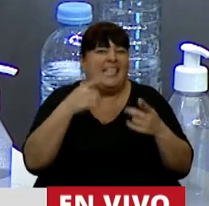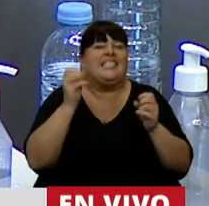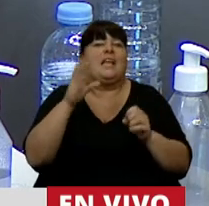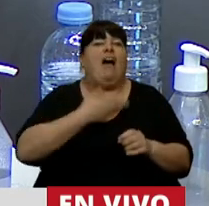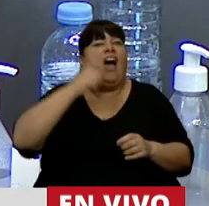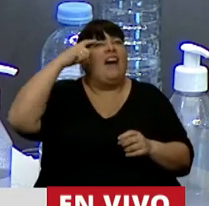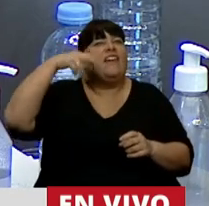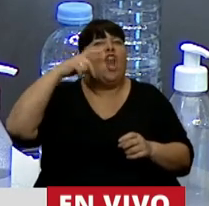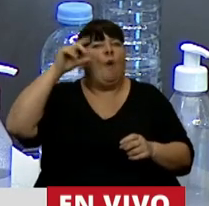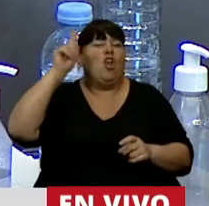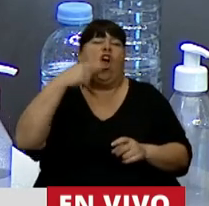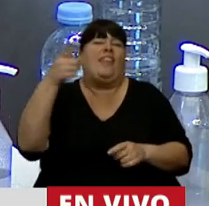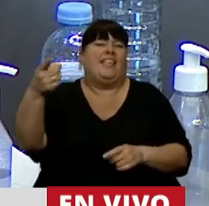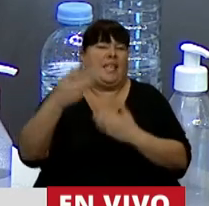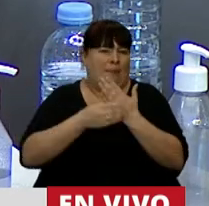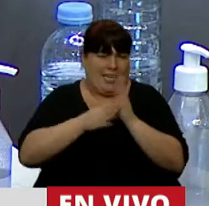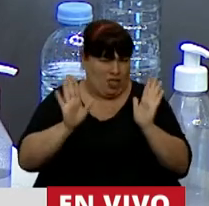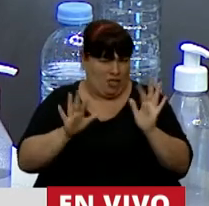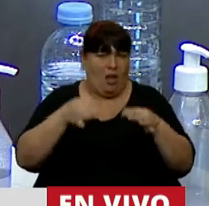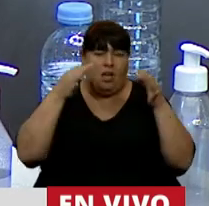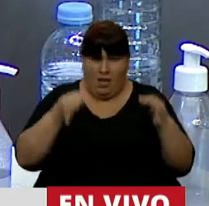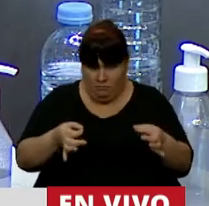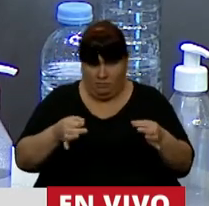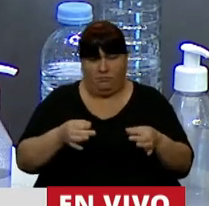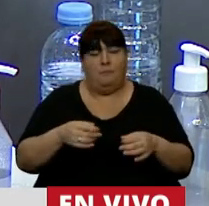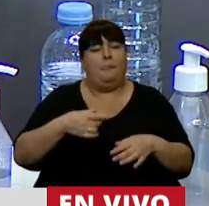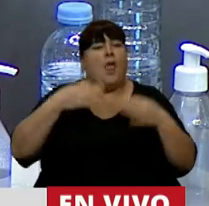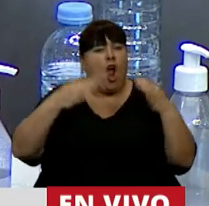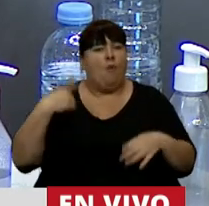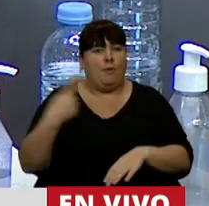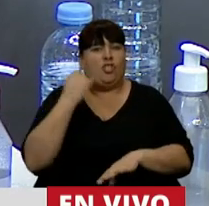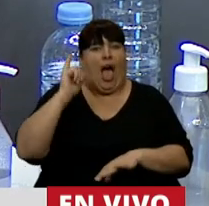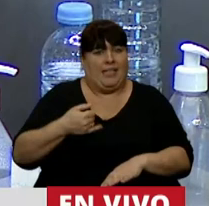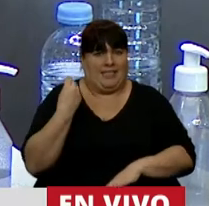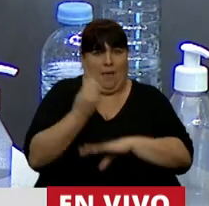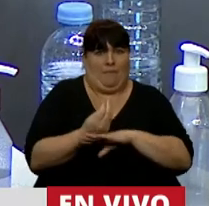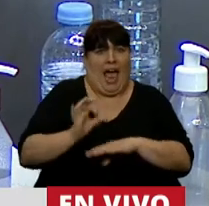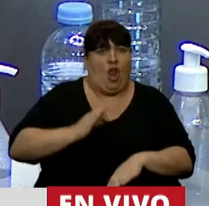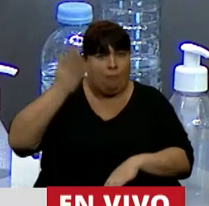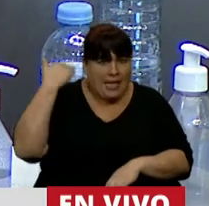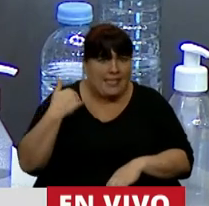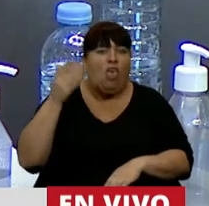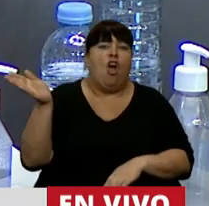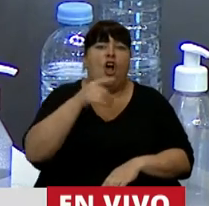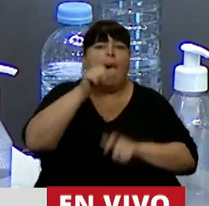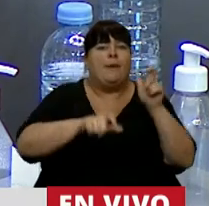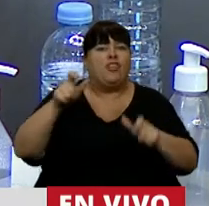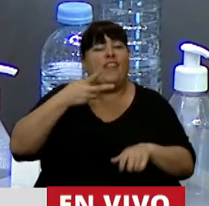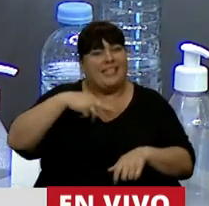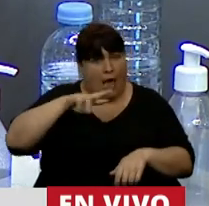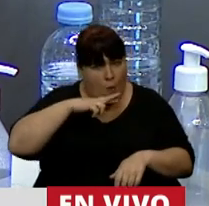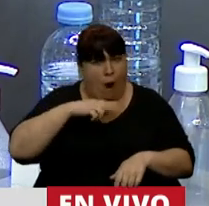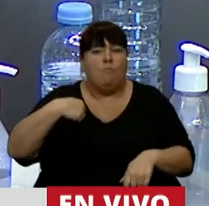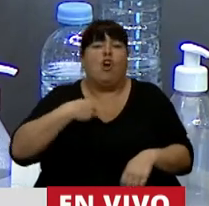fenómenos, pero no los que habla el Ministro. En definitiva, Presidente, por el compromiso que asumí el año pasado con cada uno de los sanjuaninos